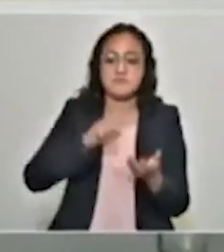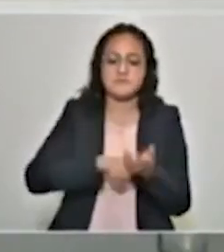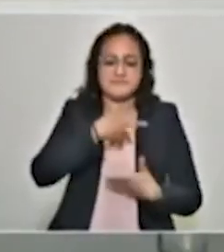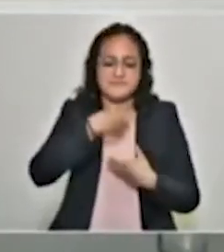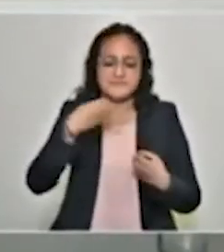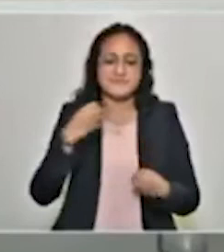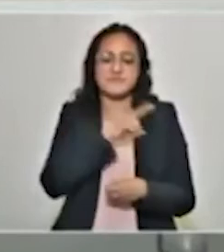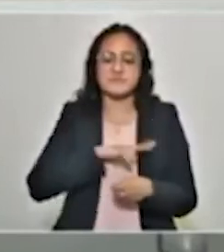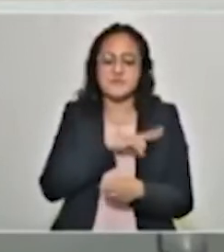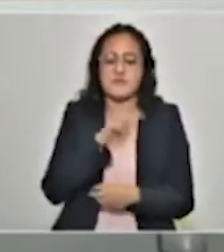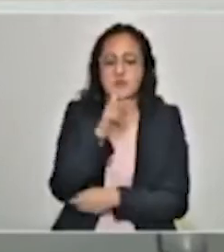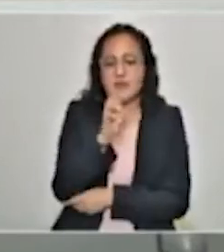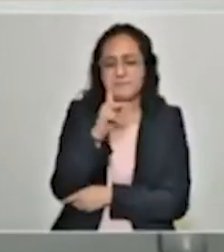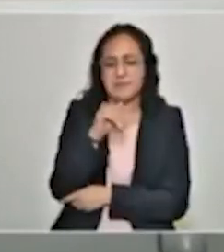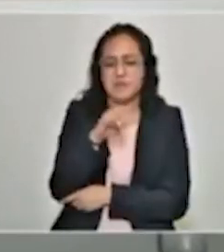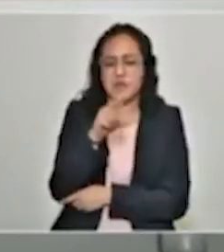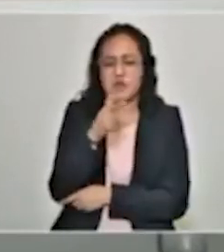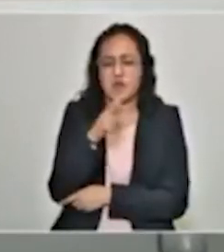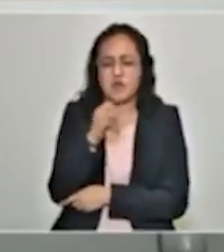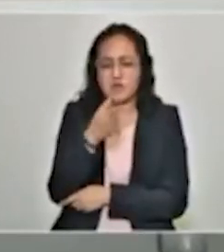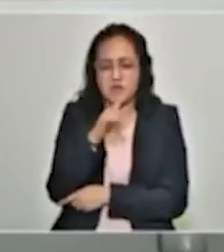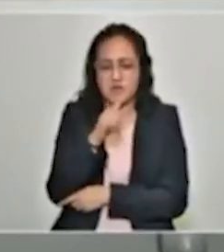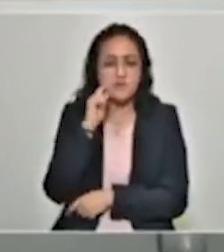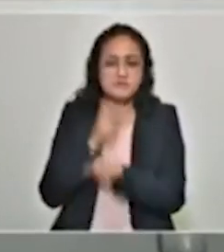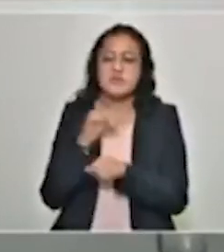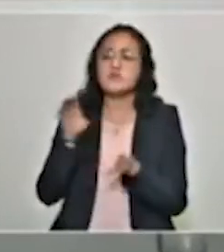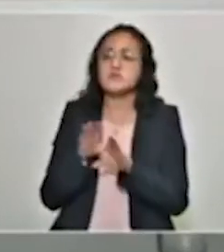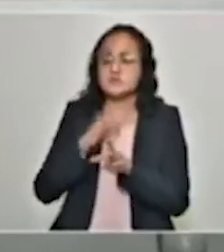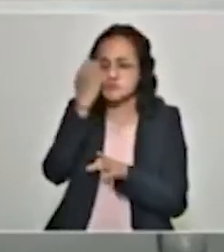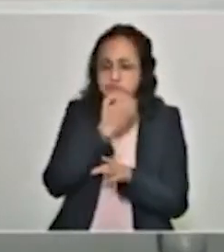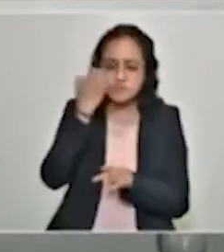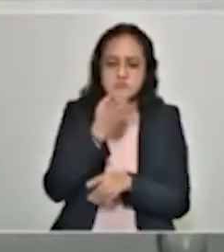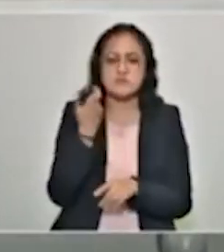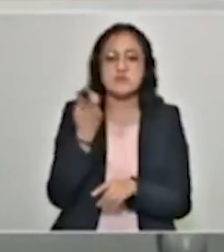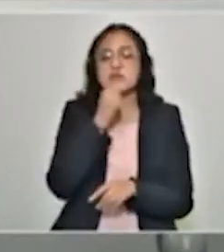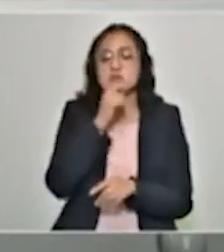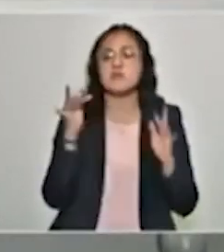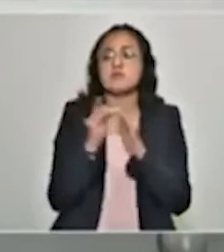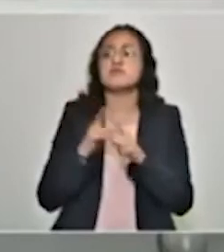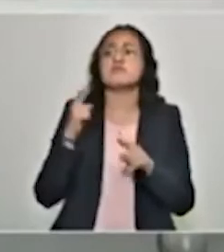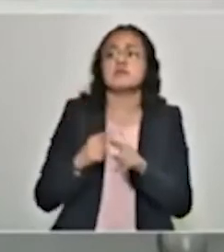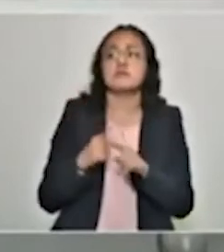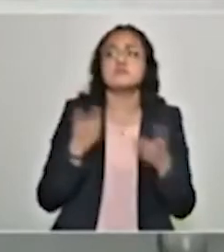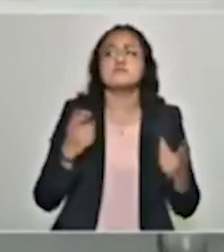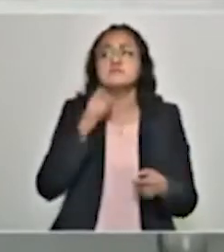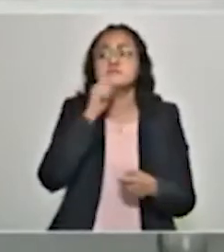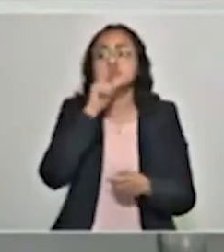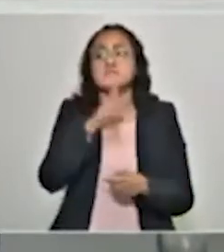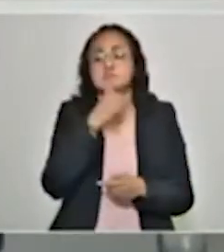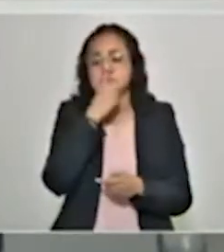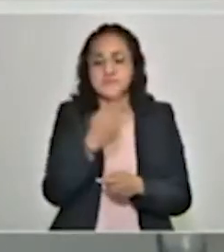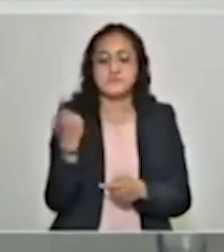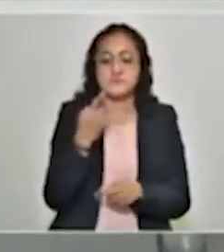gobierno del estado ya inició la acción de identificación y de contacto. Y también mencionar